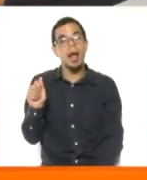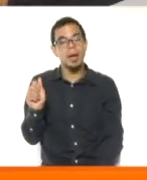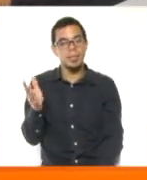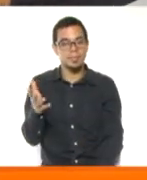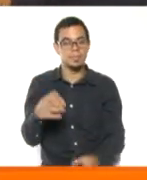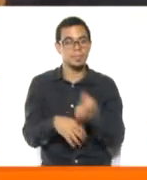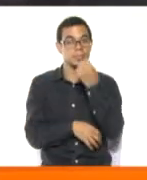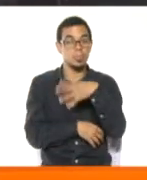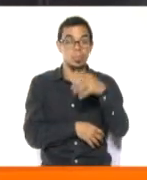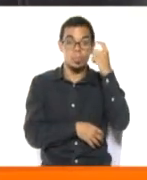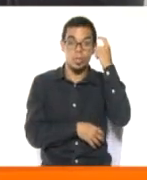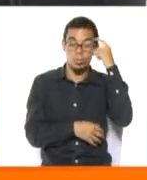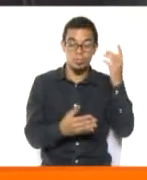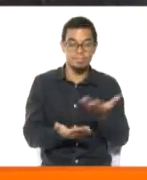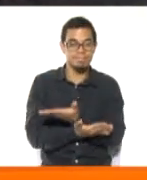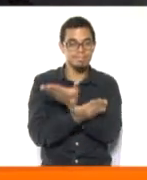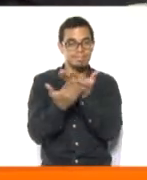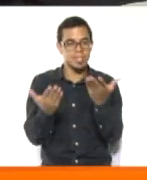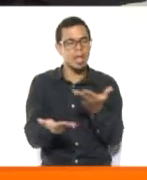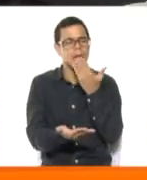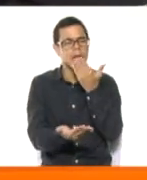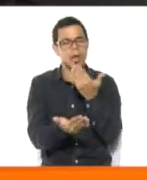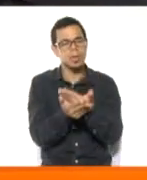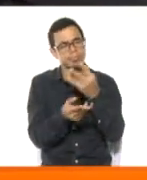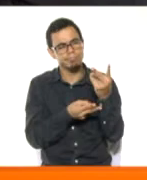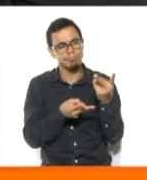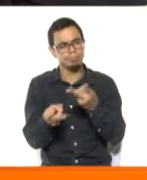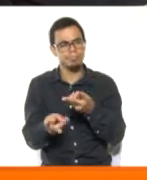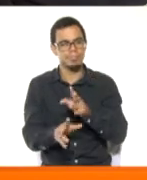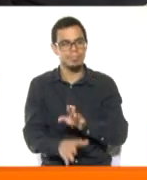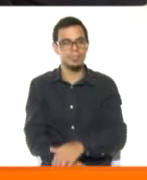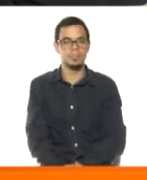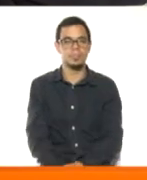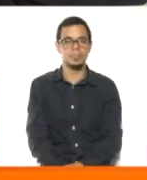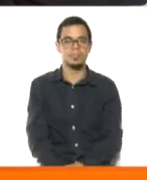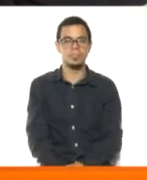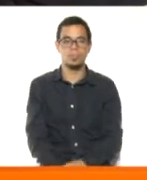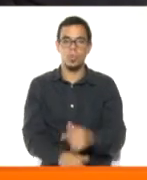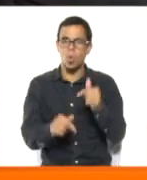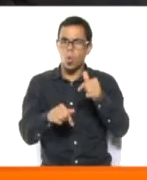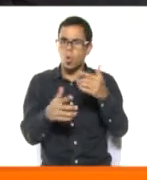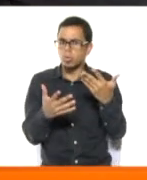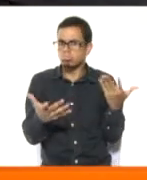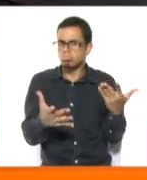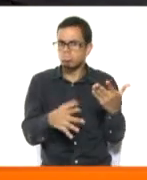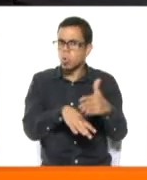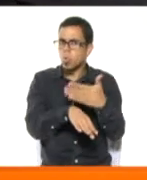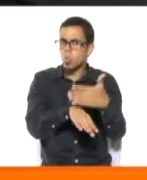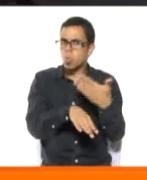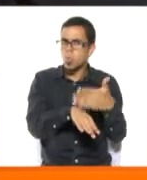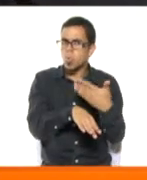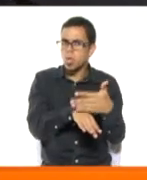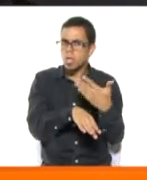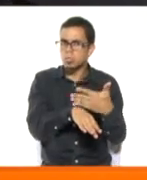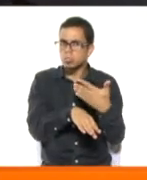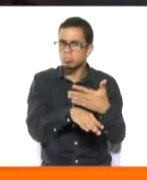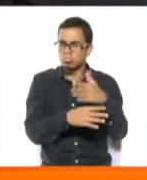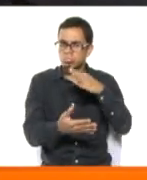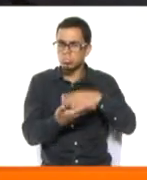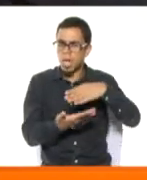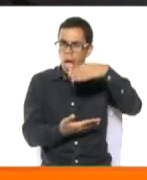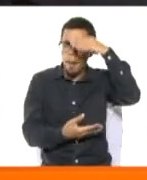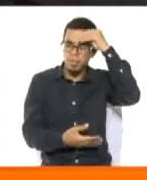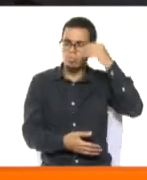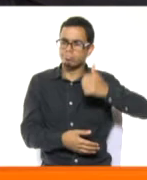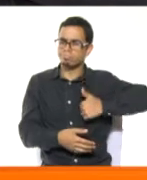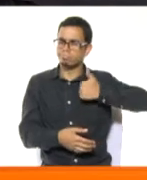buenos días. Buenos días chicos. Gracias nuevamente por la invitación. Y hoy jueves de pedagogía productiva tenemos un